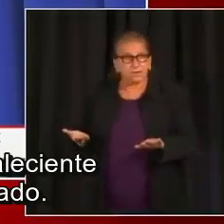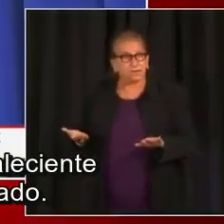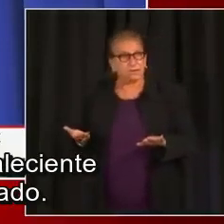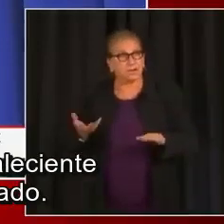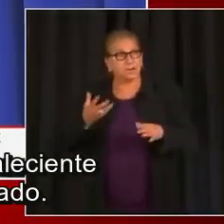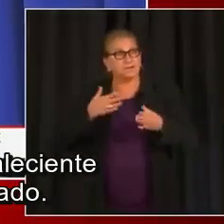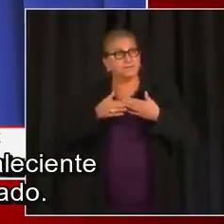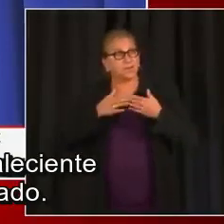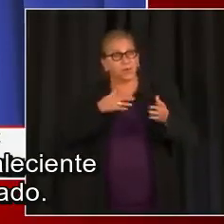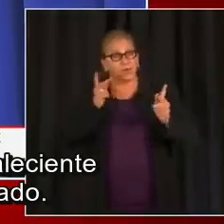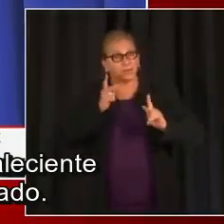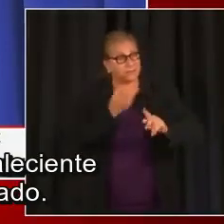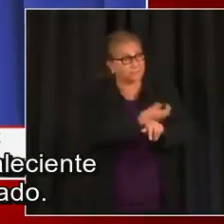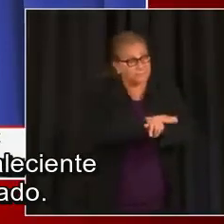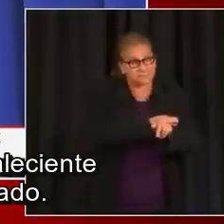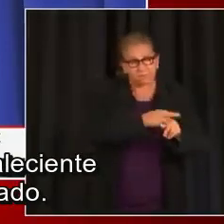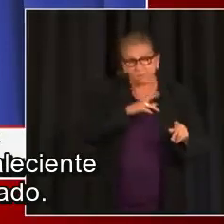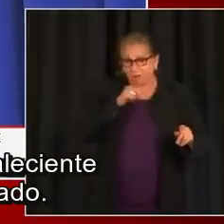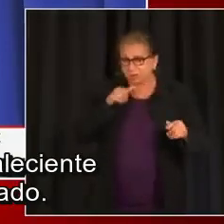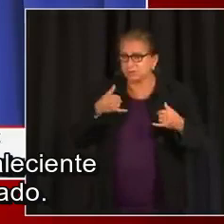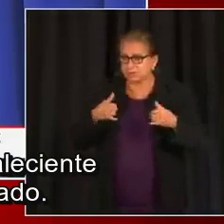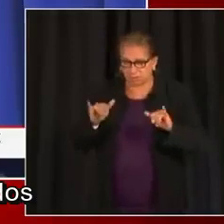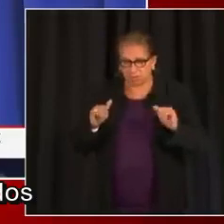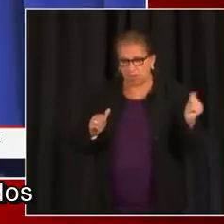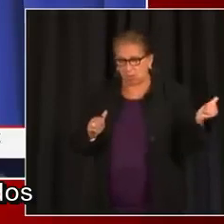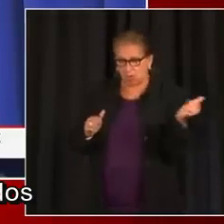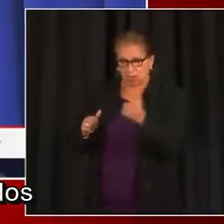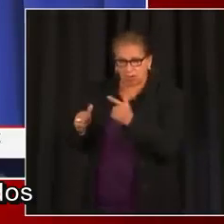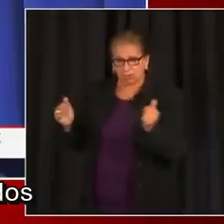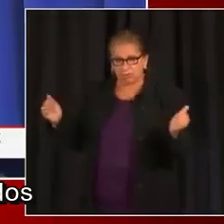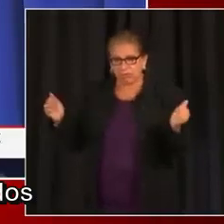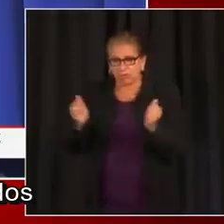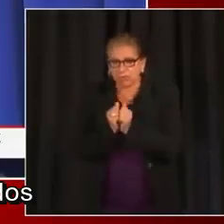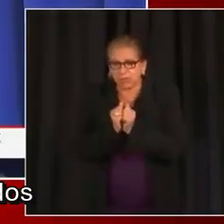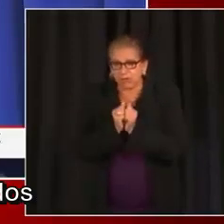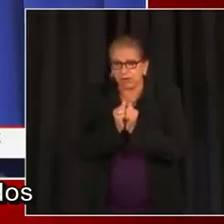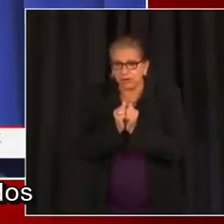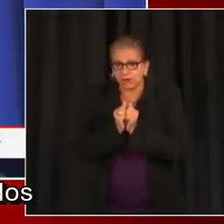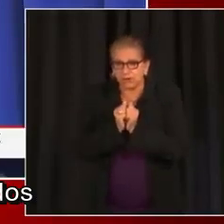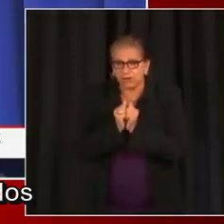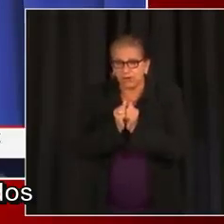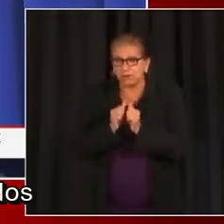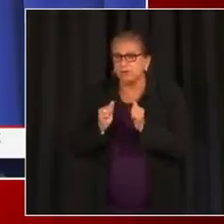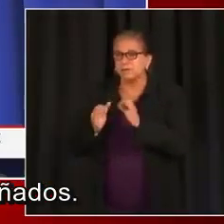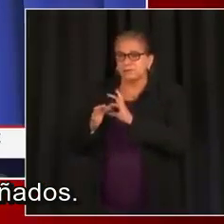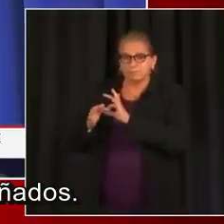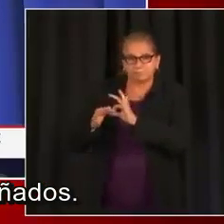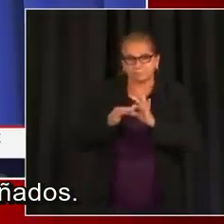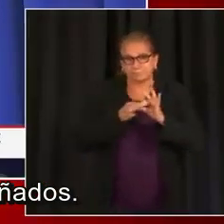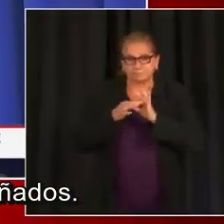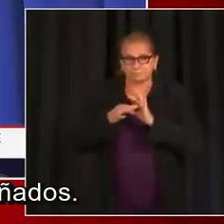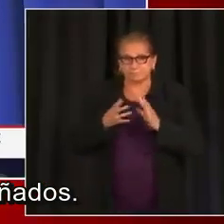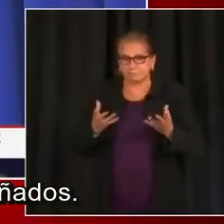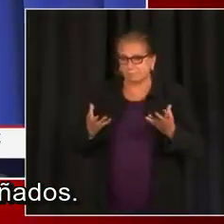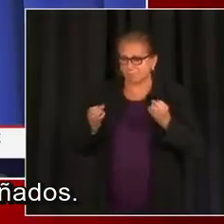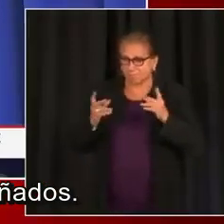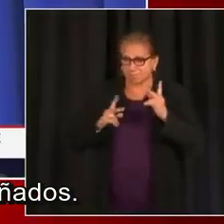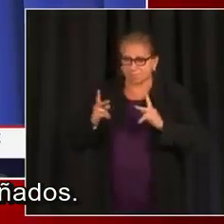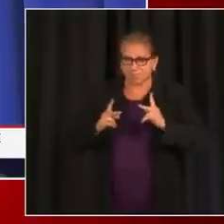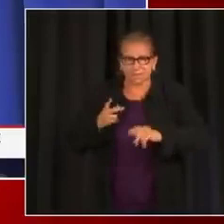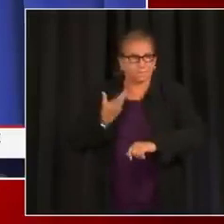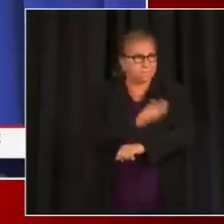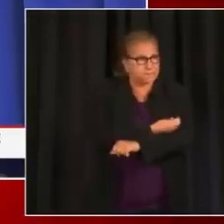pensamiento prevaleciente sobre la gente que se ha vacunado. Muchos residentes del DC están completamente vacunados y no sienten que han sido